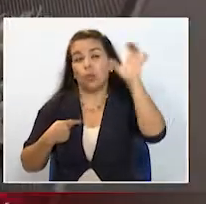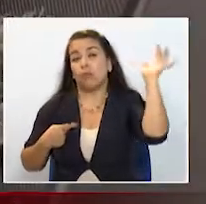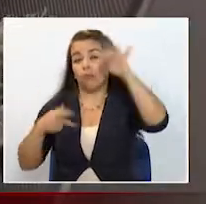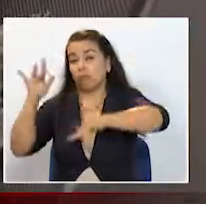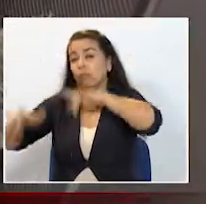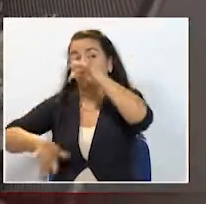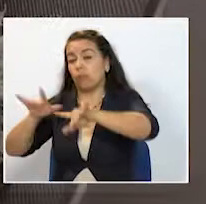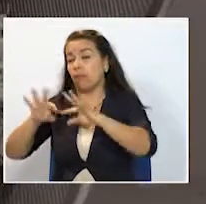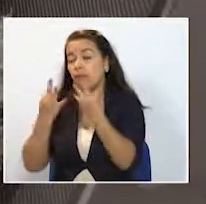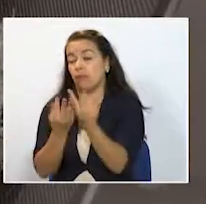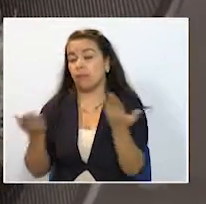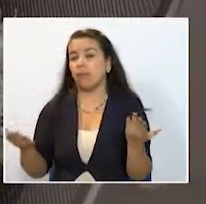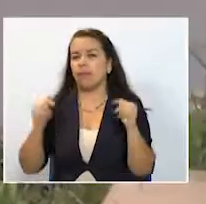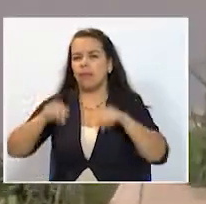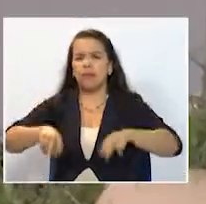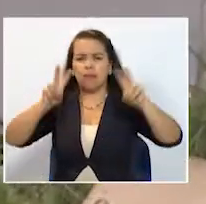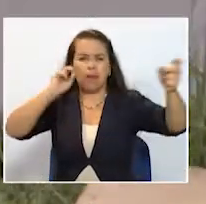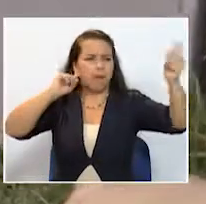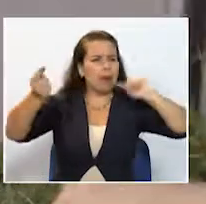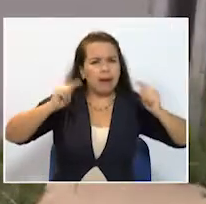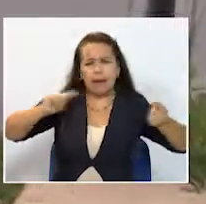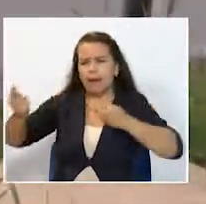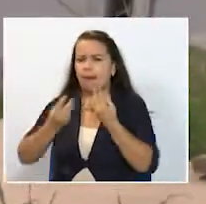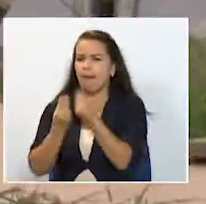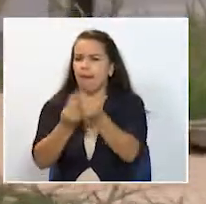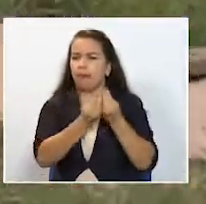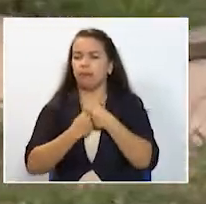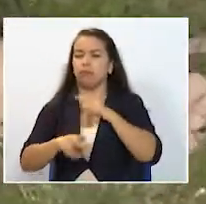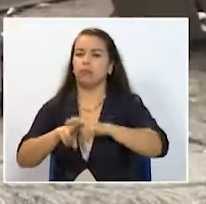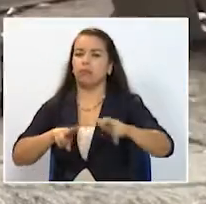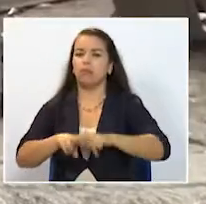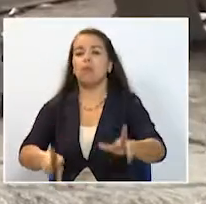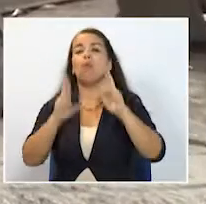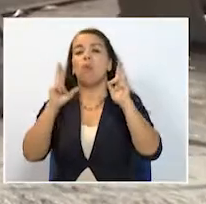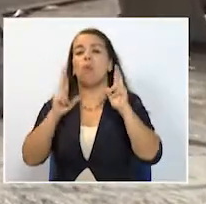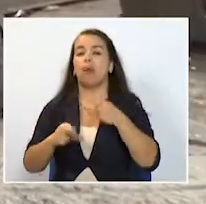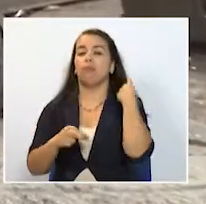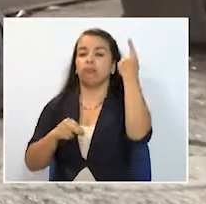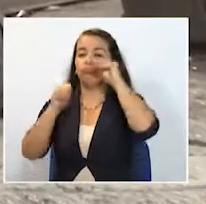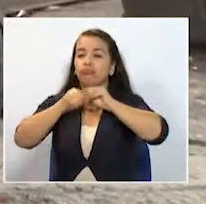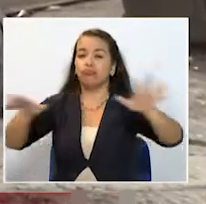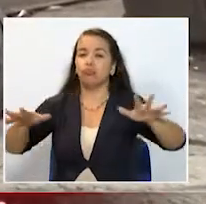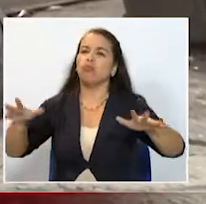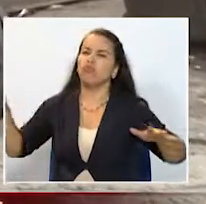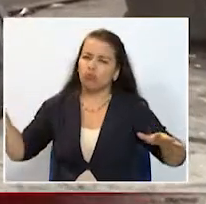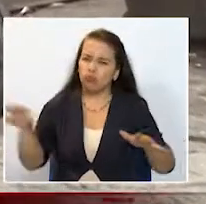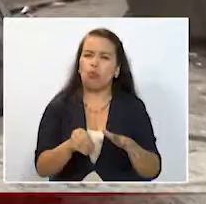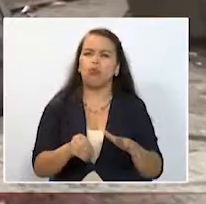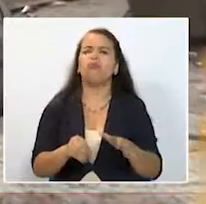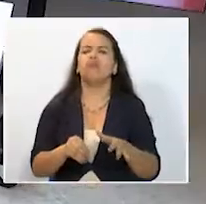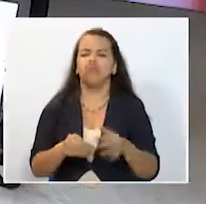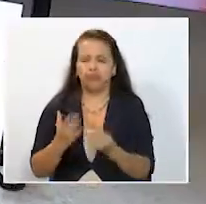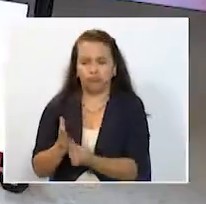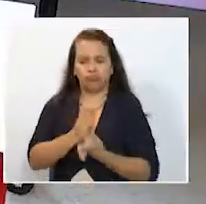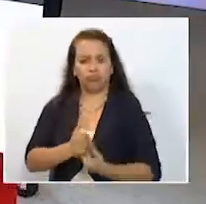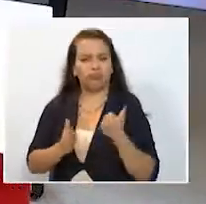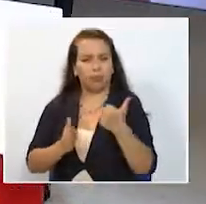este tema fue debatido hoy en el consejo de marizales y se espera que las políticas públicas comiencen a dar resultados